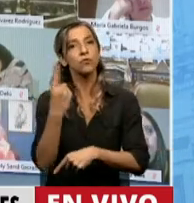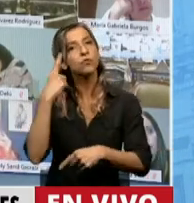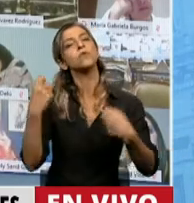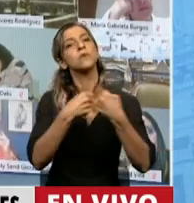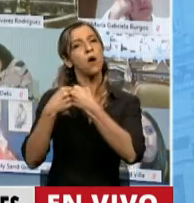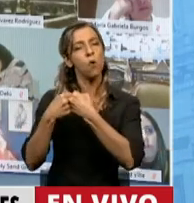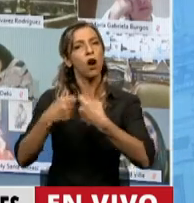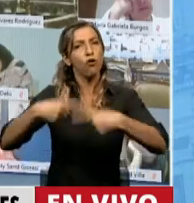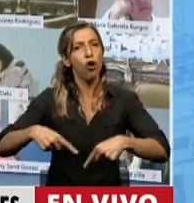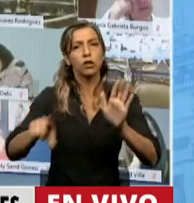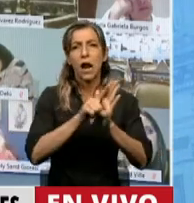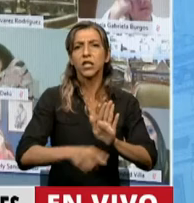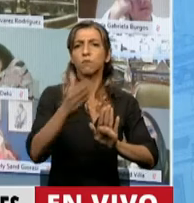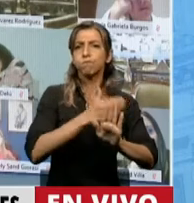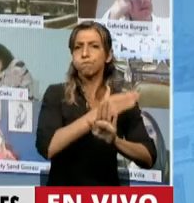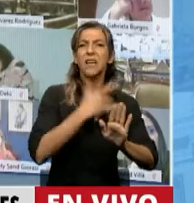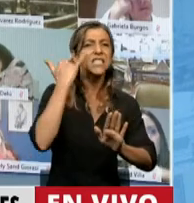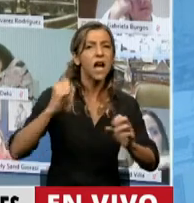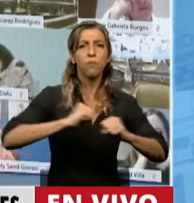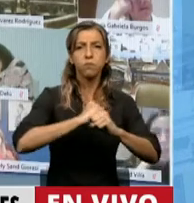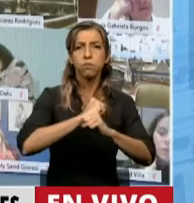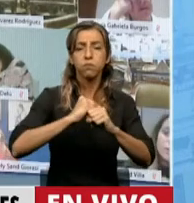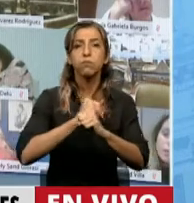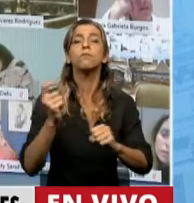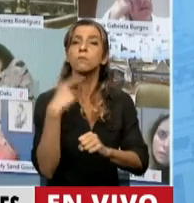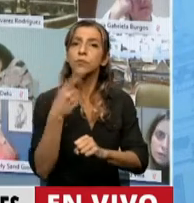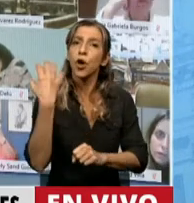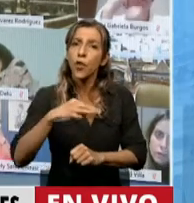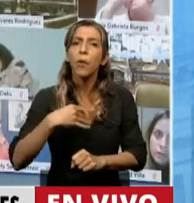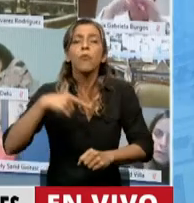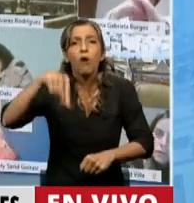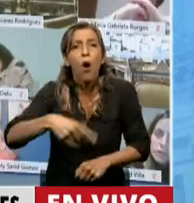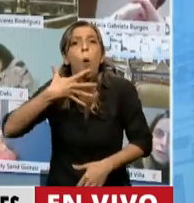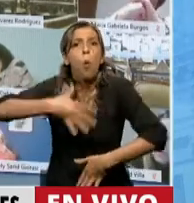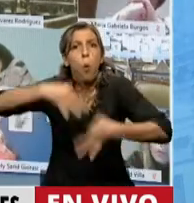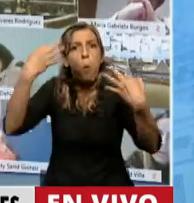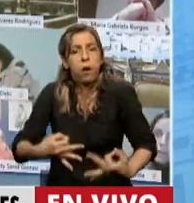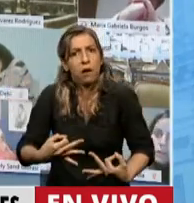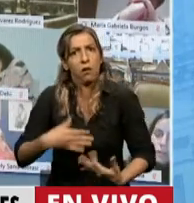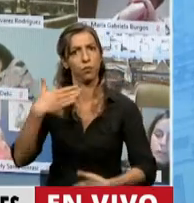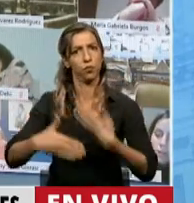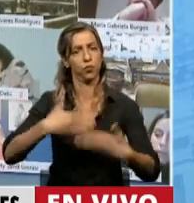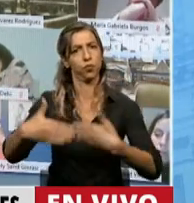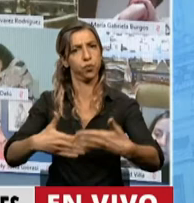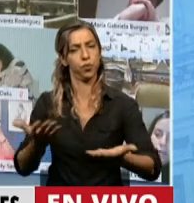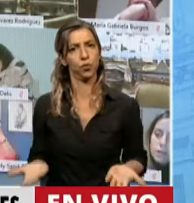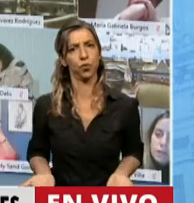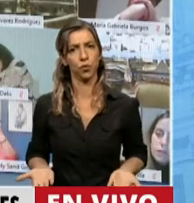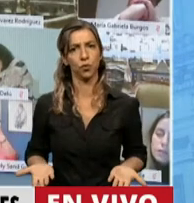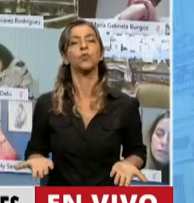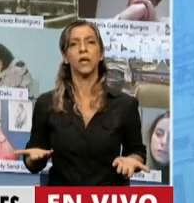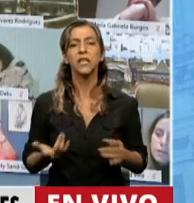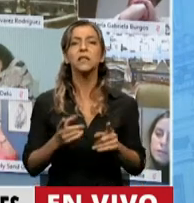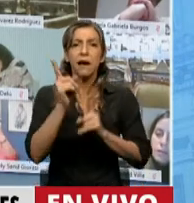y las leyes y las normas que están aprobadas se apliquen efectivamente y que se proceda a resolver